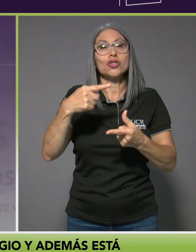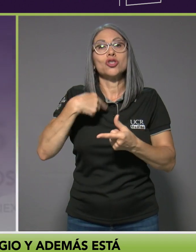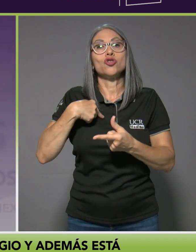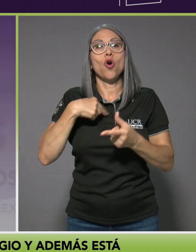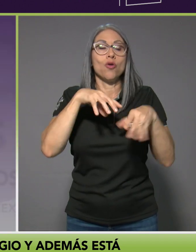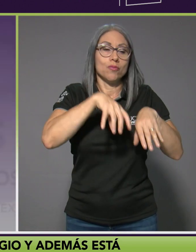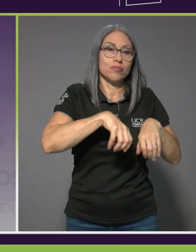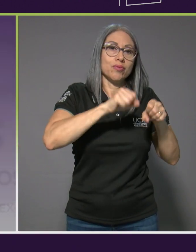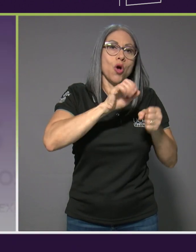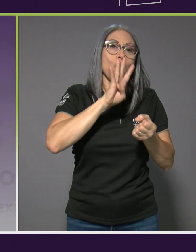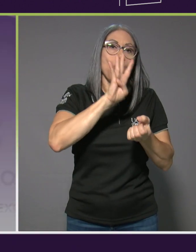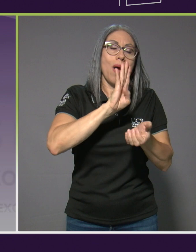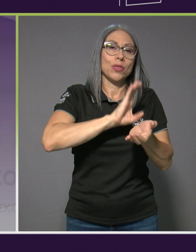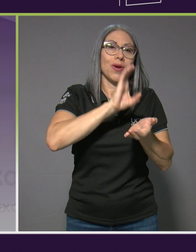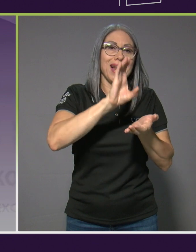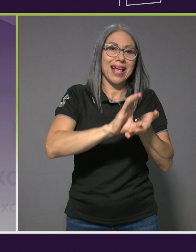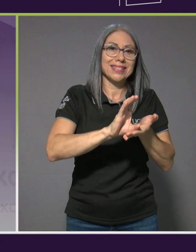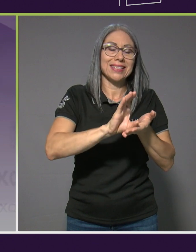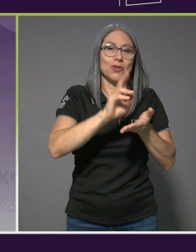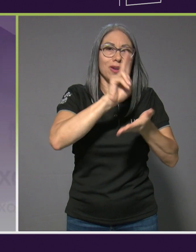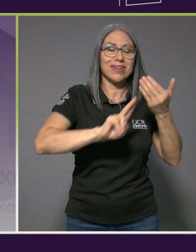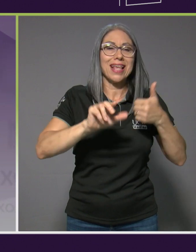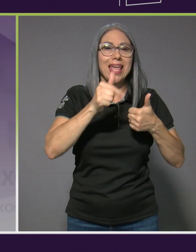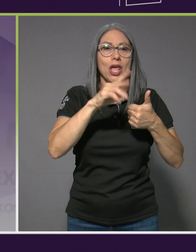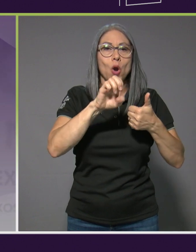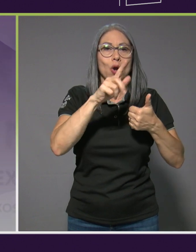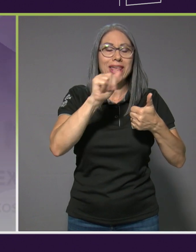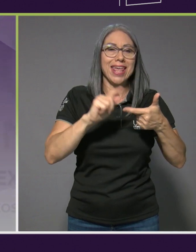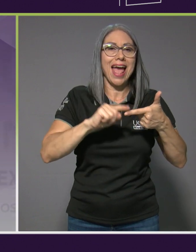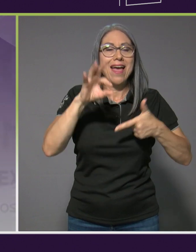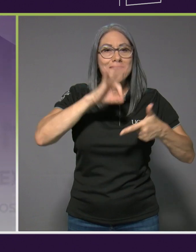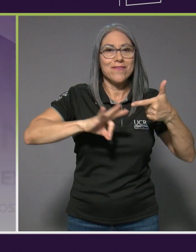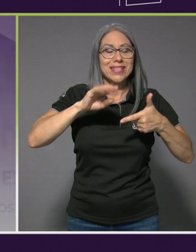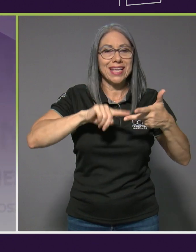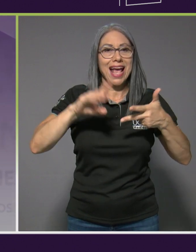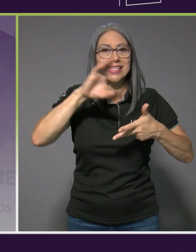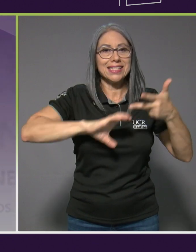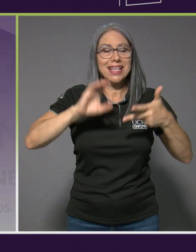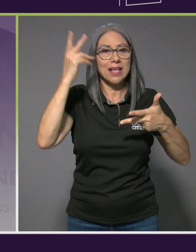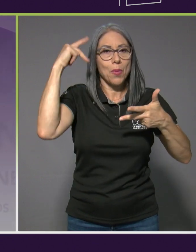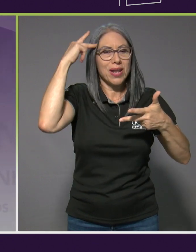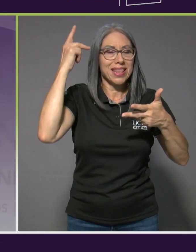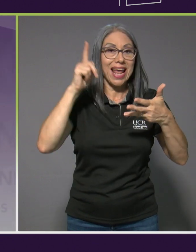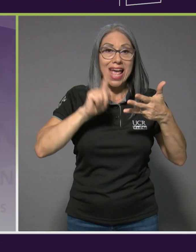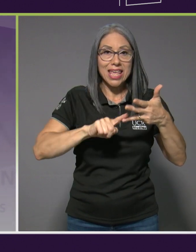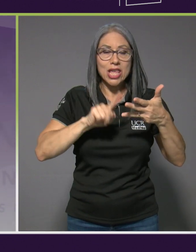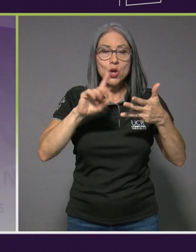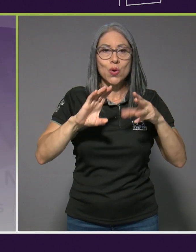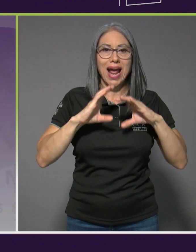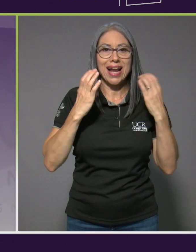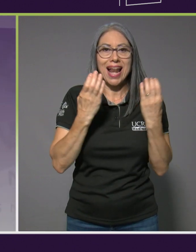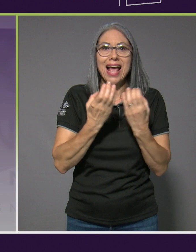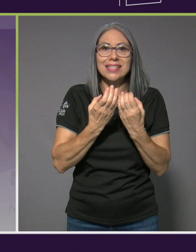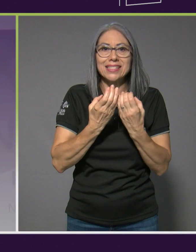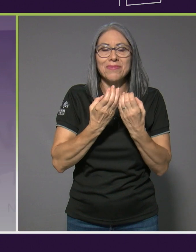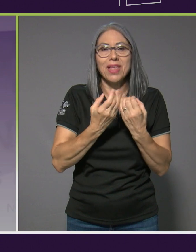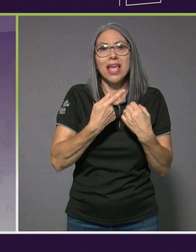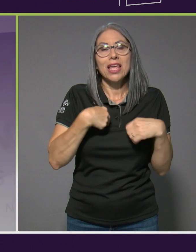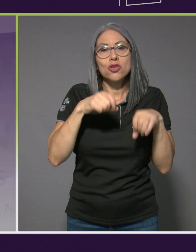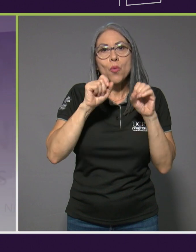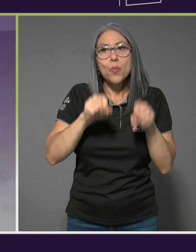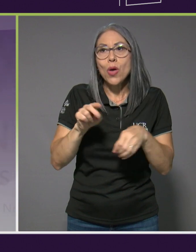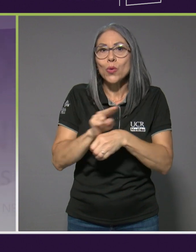universidad en este momento. Tengo geología, física, ciencia política y una clase que me permite volar drones